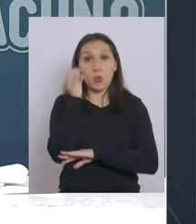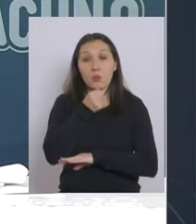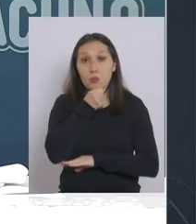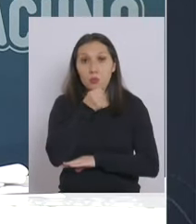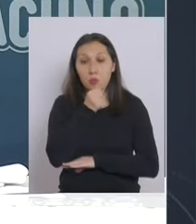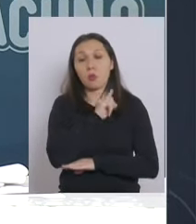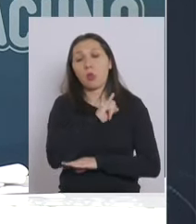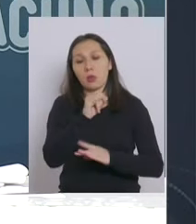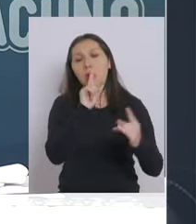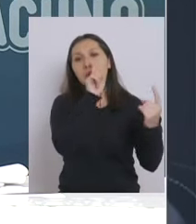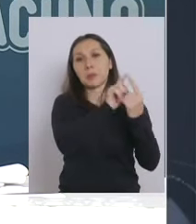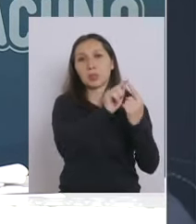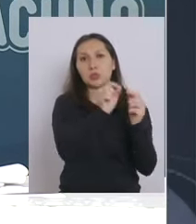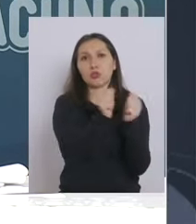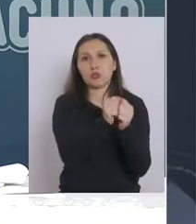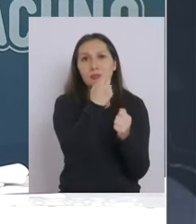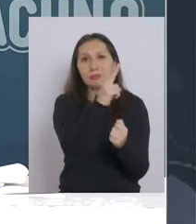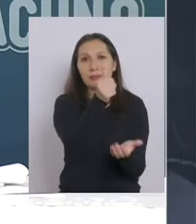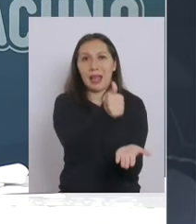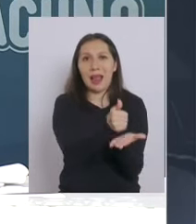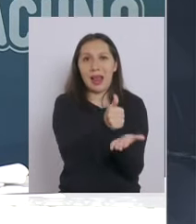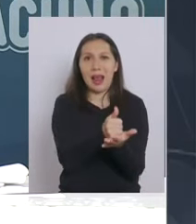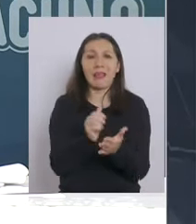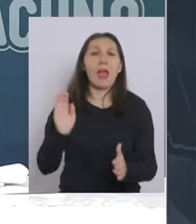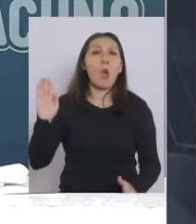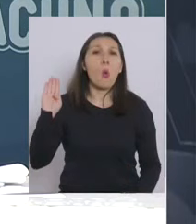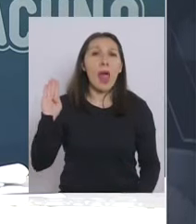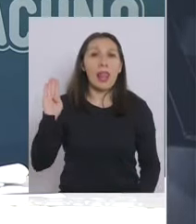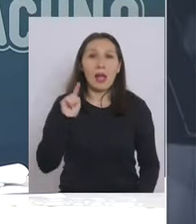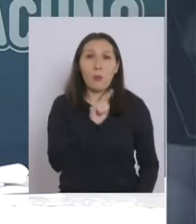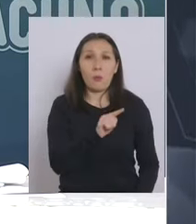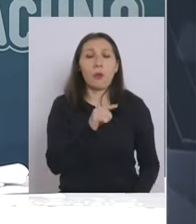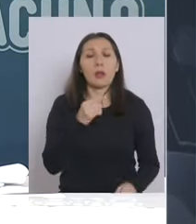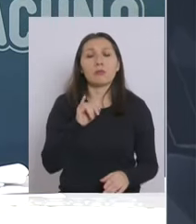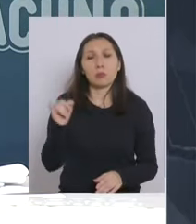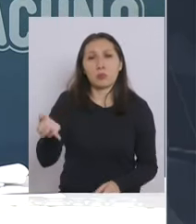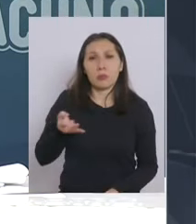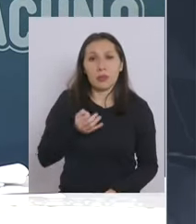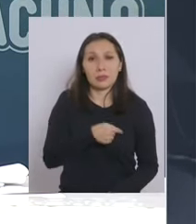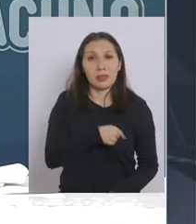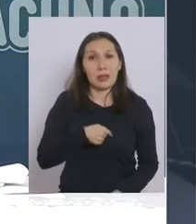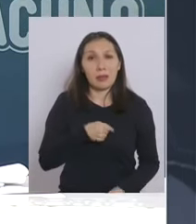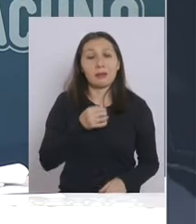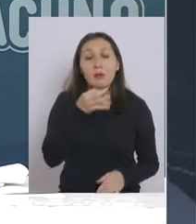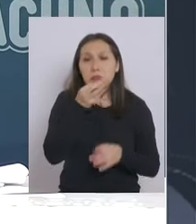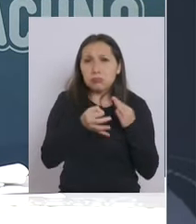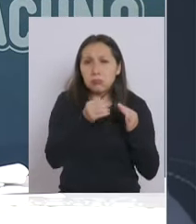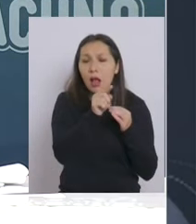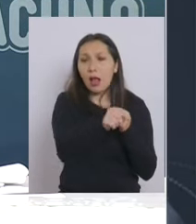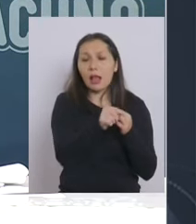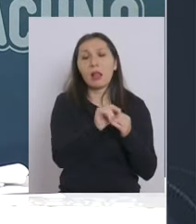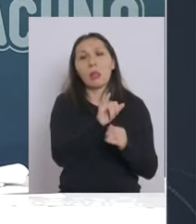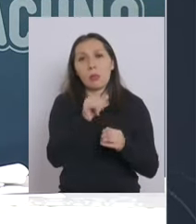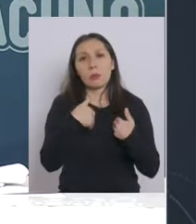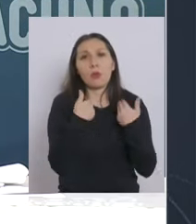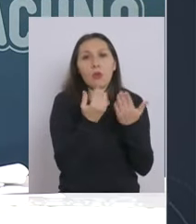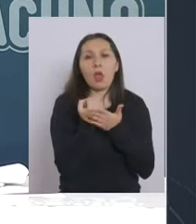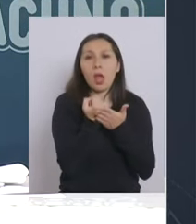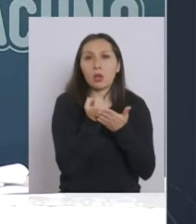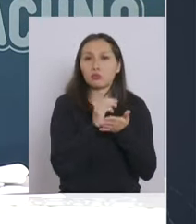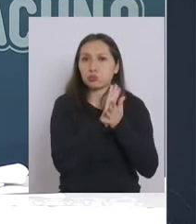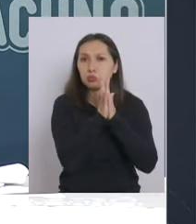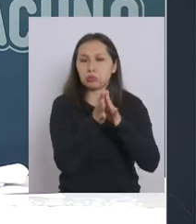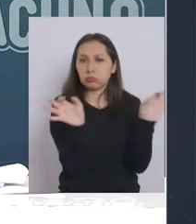prensa ya que usted lo nombra en esta pregunta y vamos a darle todas las ayudas y todos